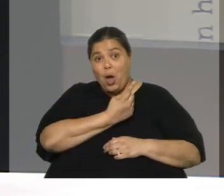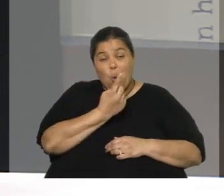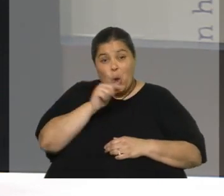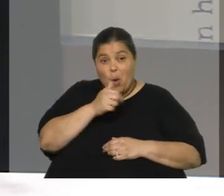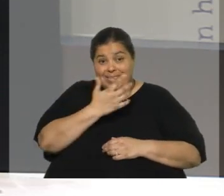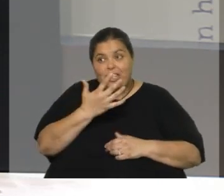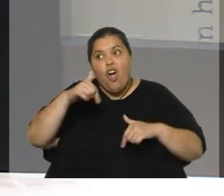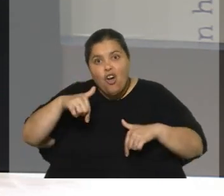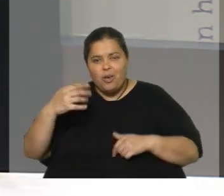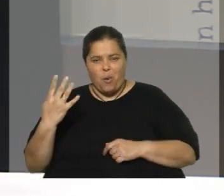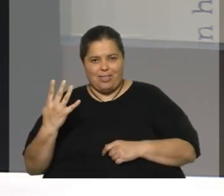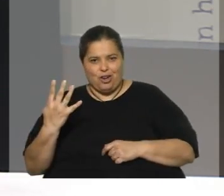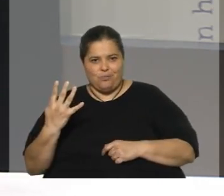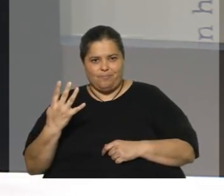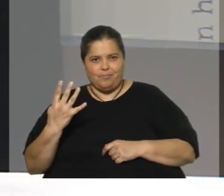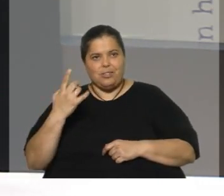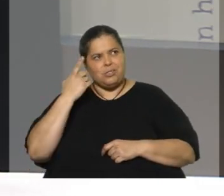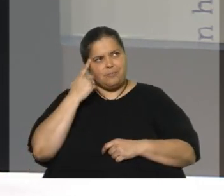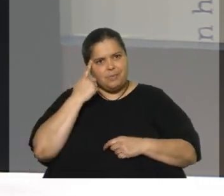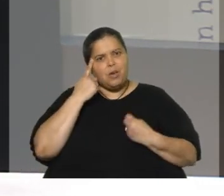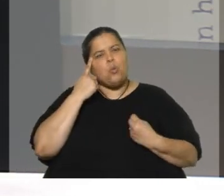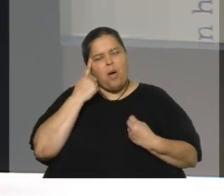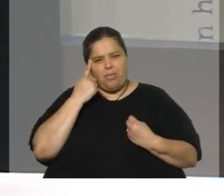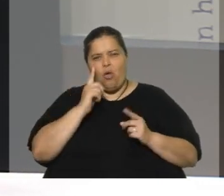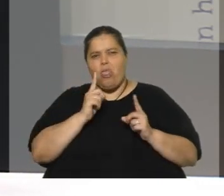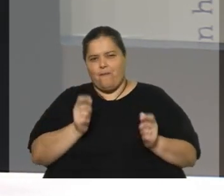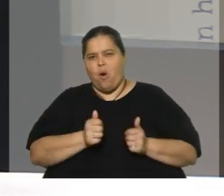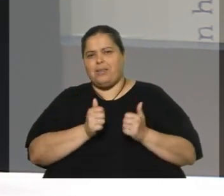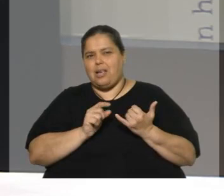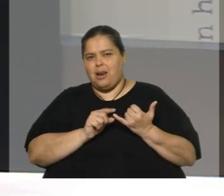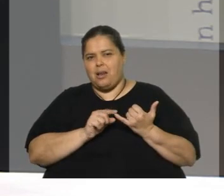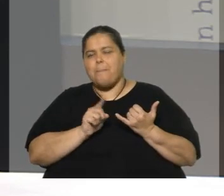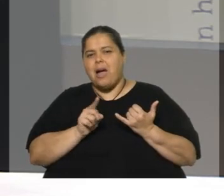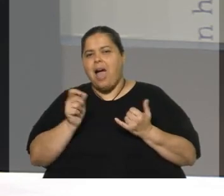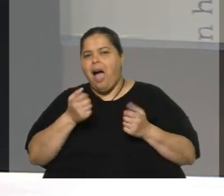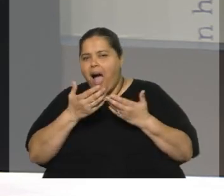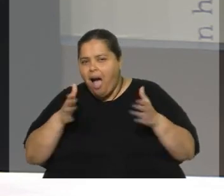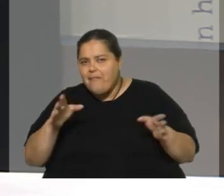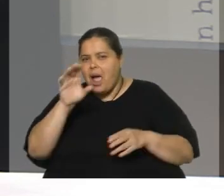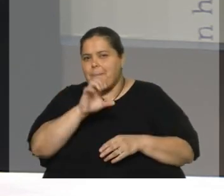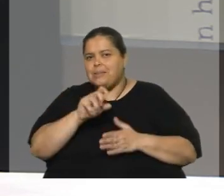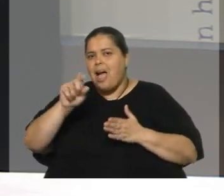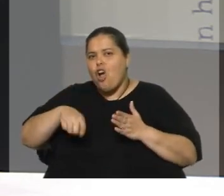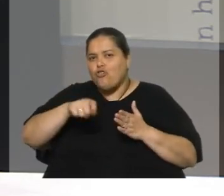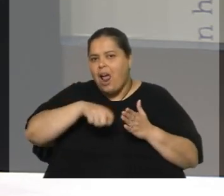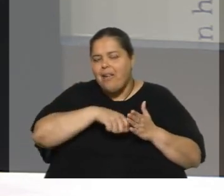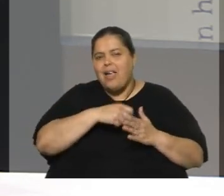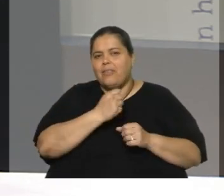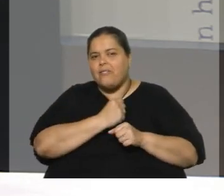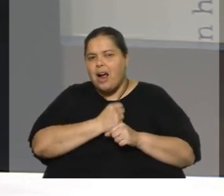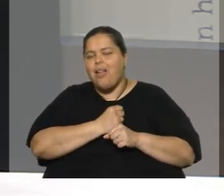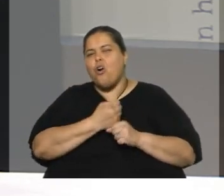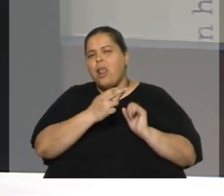absolutamente nada. Entonces hay que pensar cuánto hay que hacer en un inversor de abrir una empresa, contratar trabajadores, lidiar con la